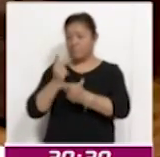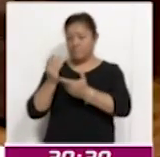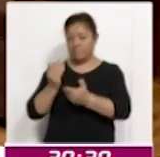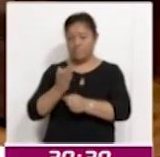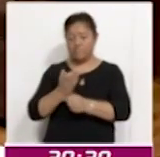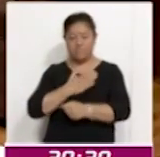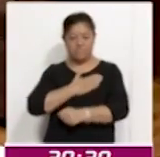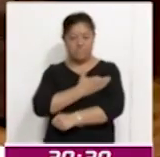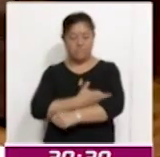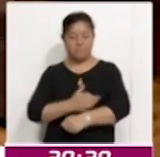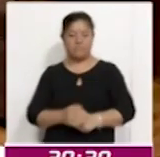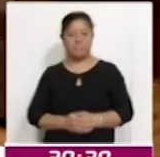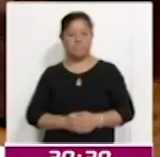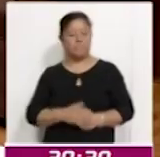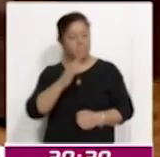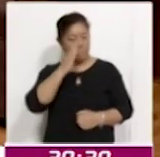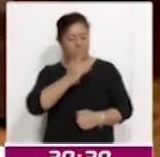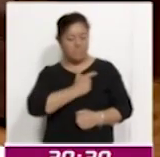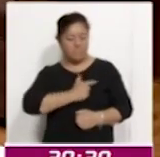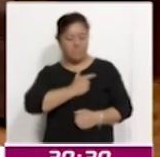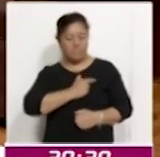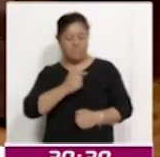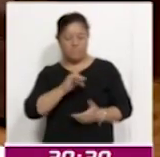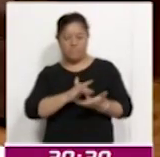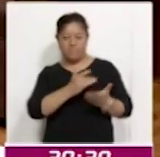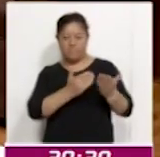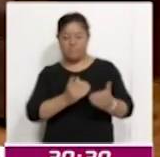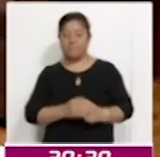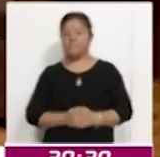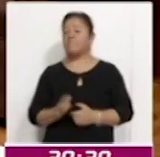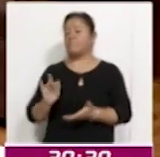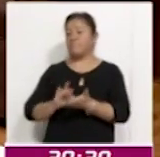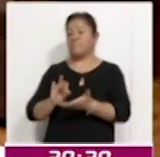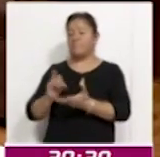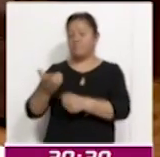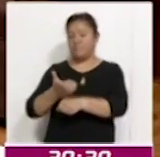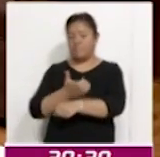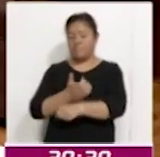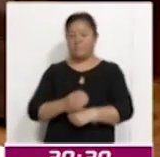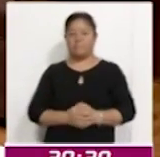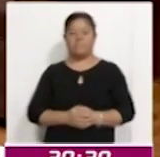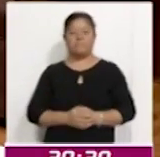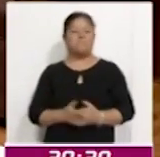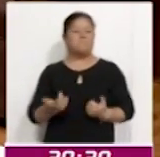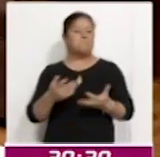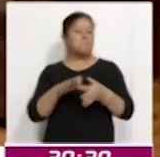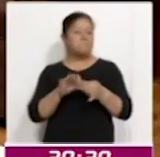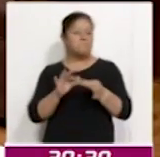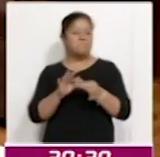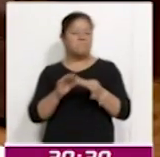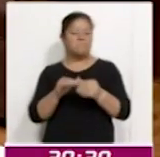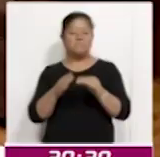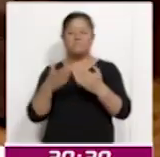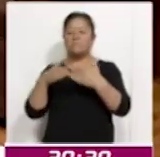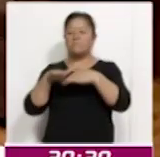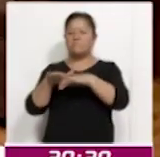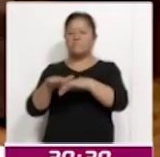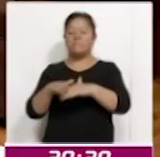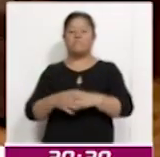contigo el día de hoy aquí y con tu auditorio. Al contrario, muchísimas gracias por acompañarnos. Y nos viene a platicar sobre cómo avanza,